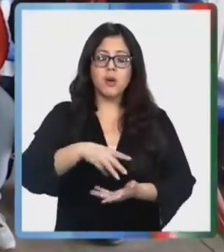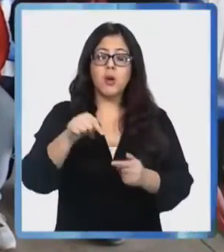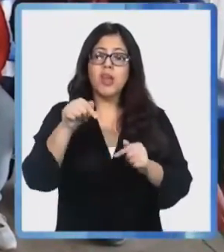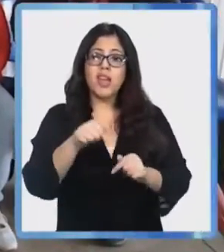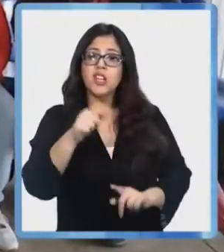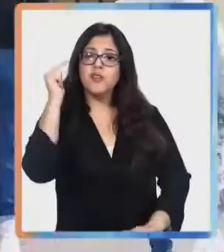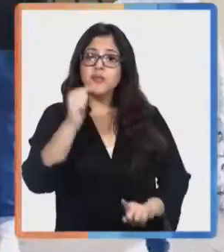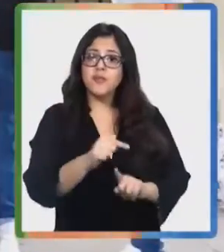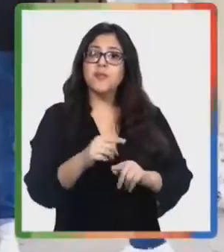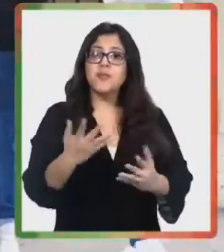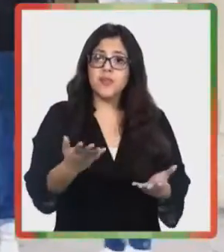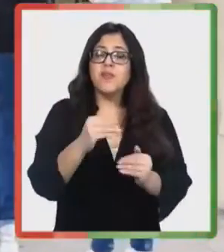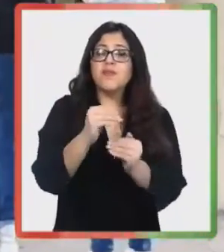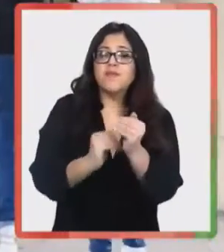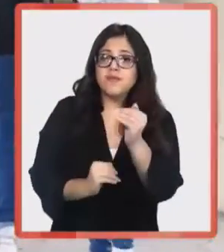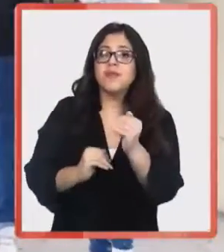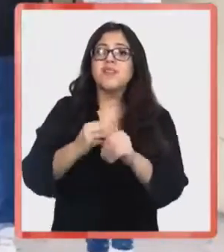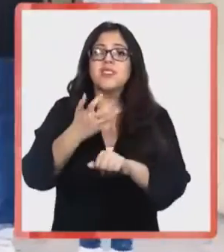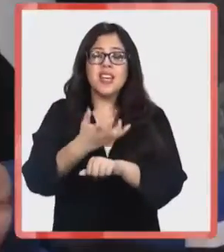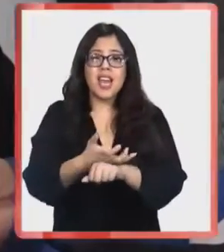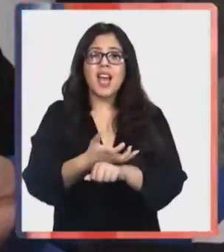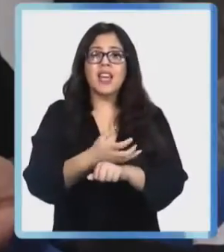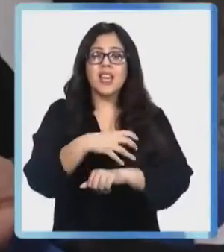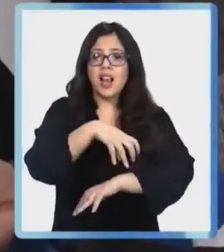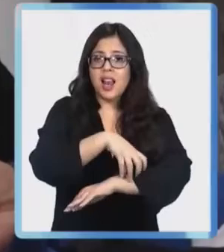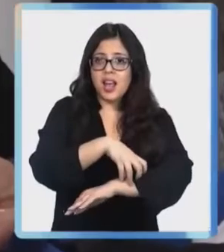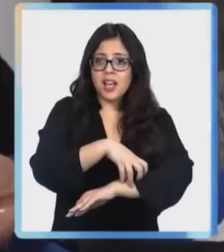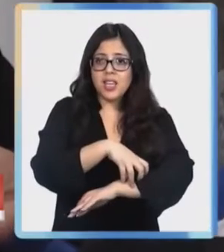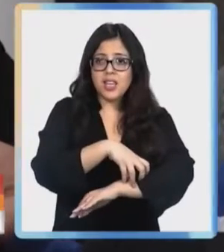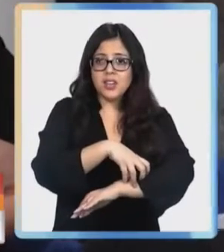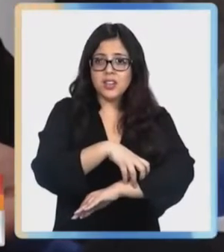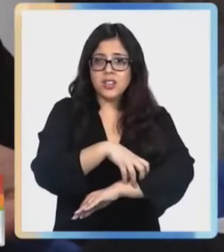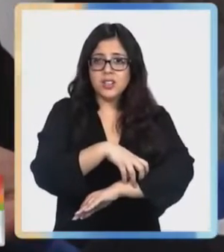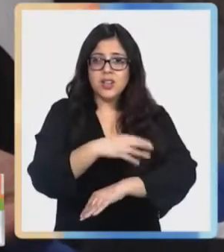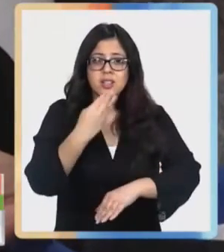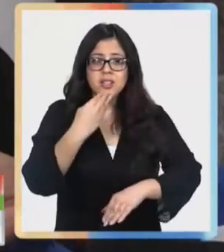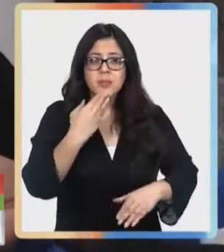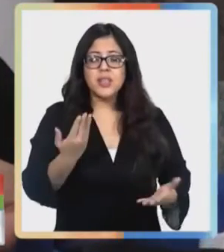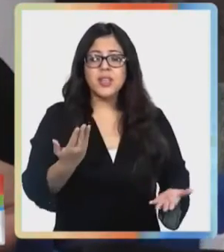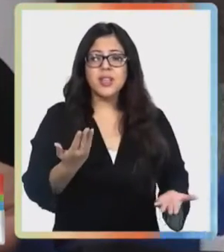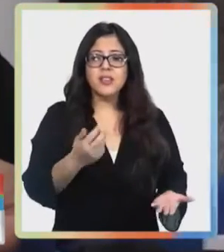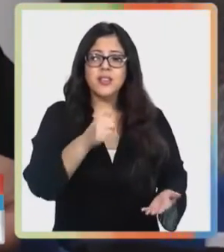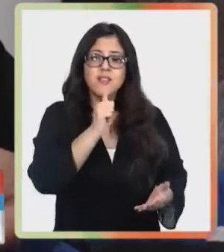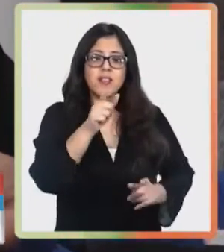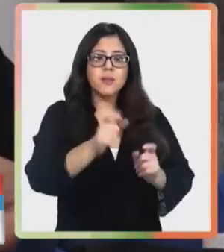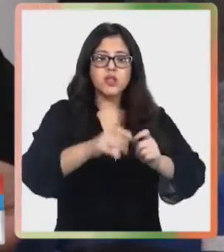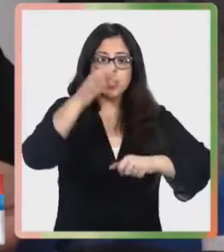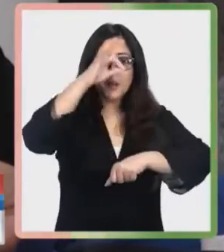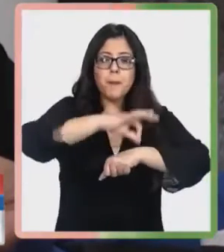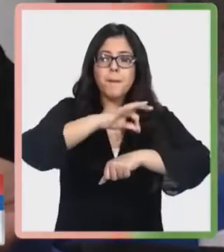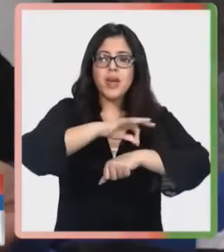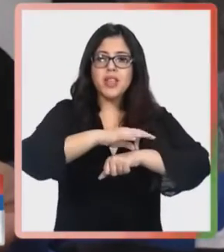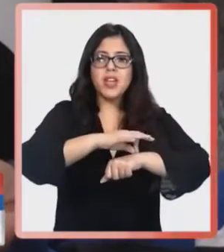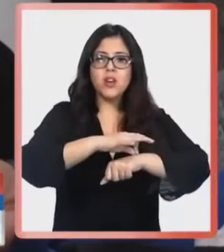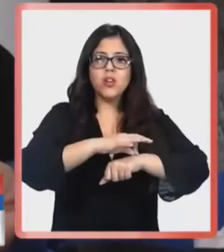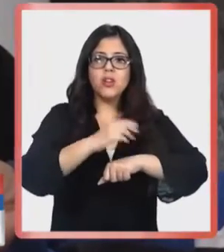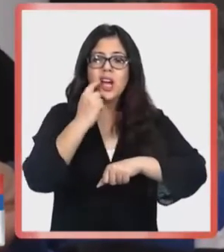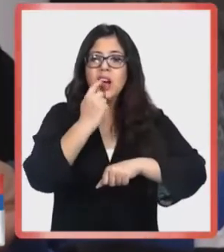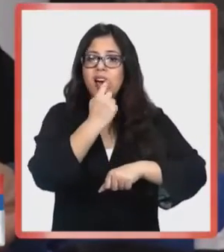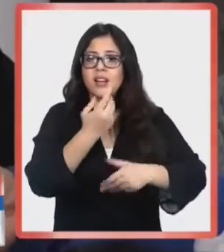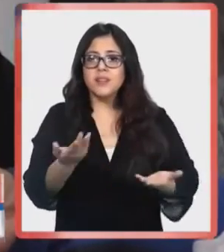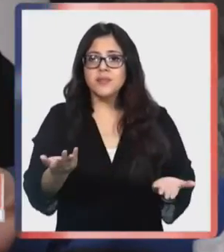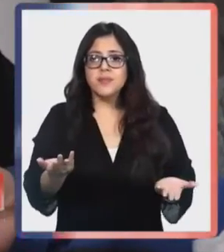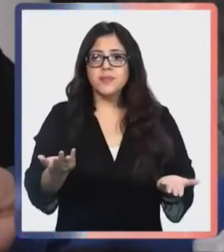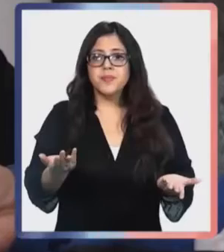de la región del Maule. Esto busca responder a las brechas que existen en la región. La falta de médicos, médicas,